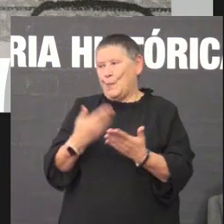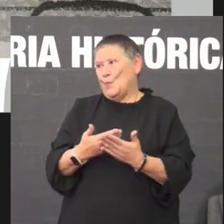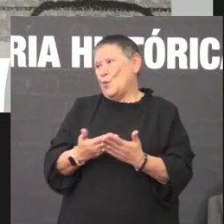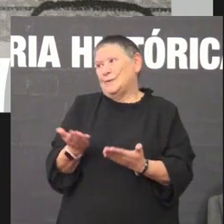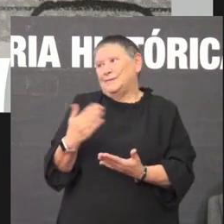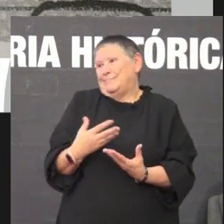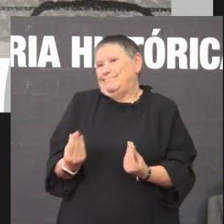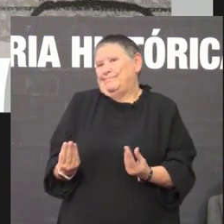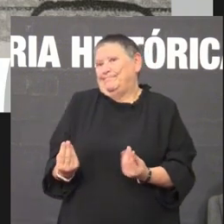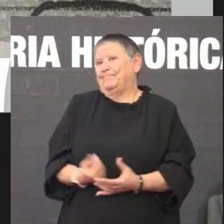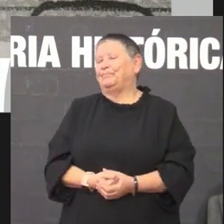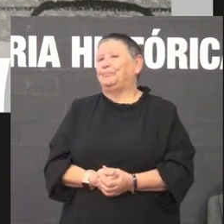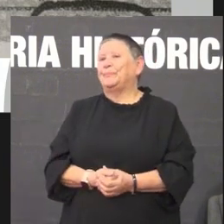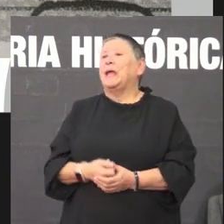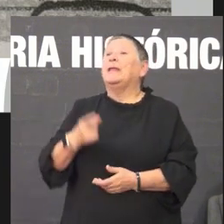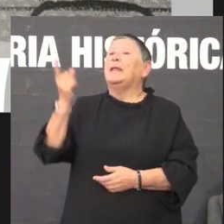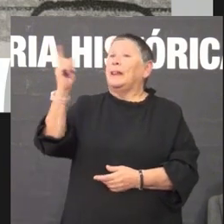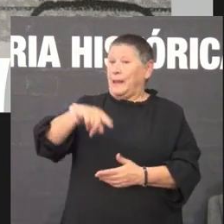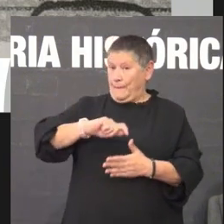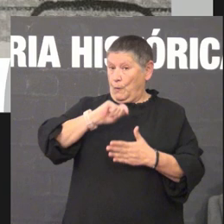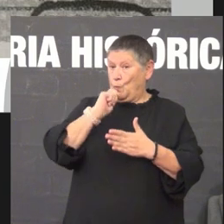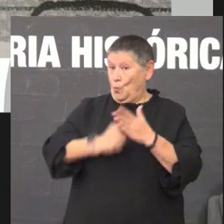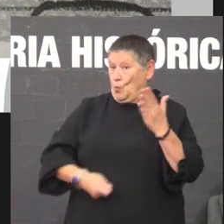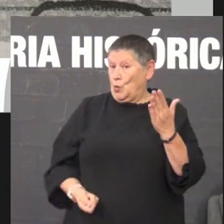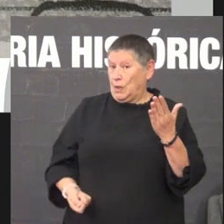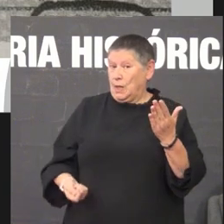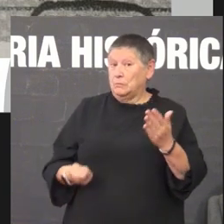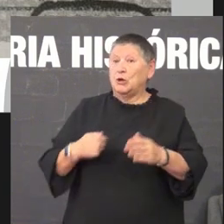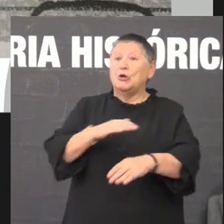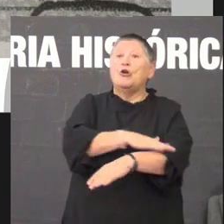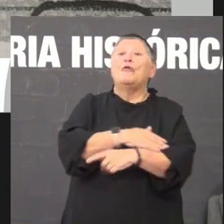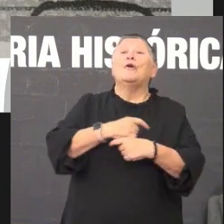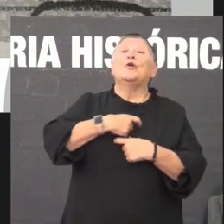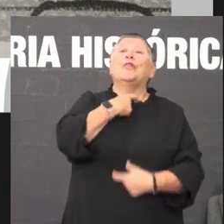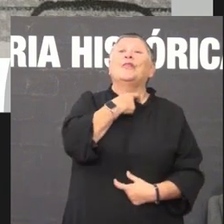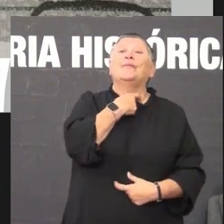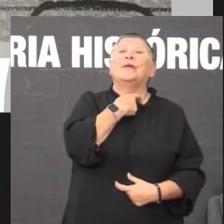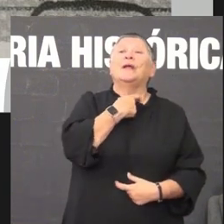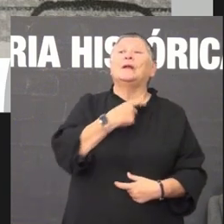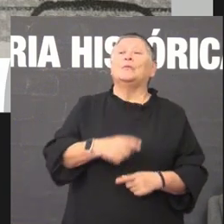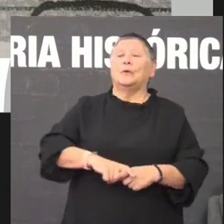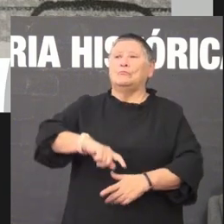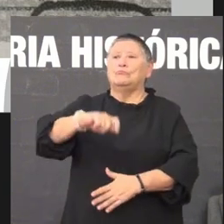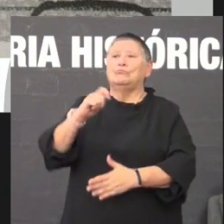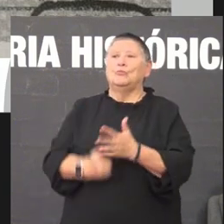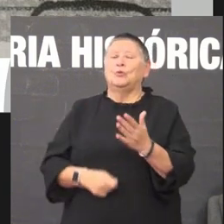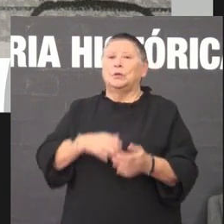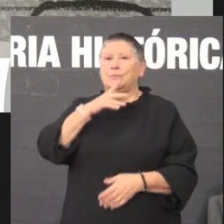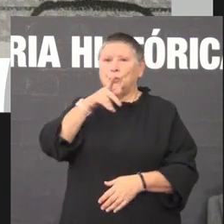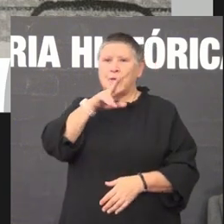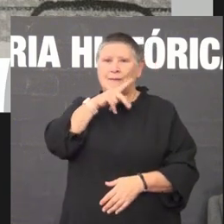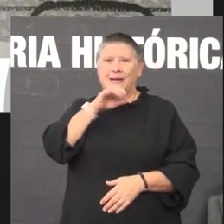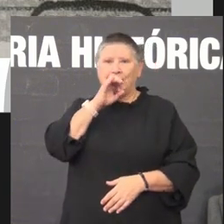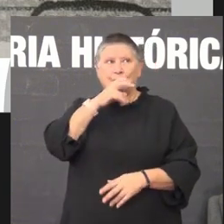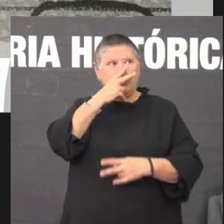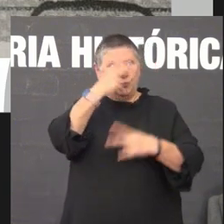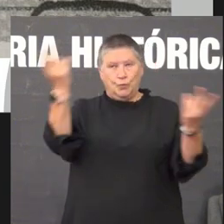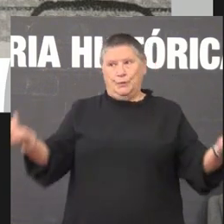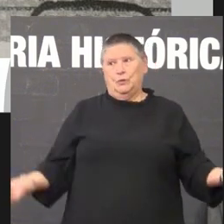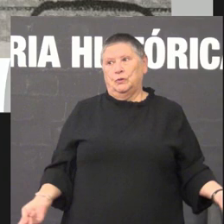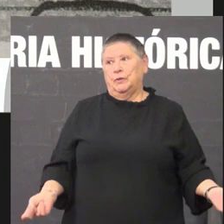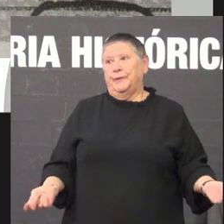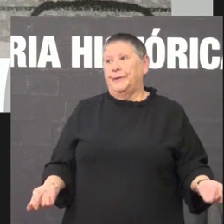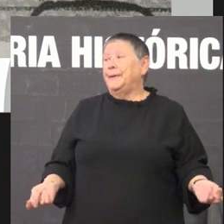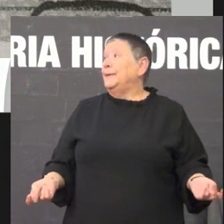tamén as multas hai multas do goberno civil por hablar al público en gallego o problema desas multas é